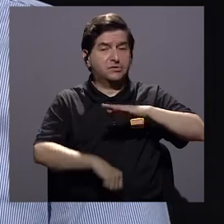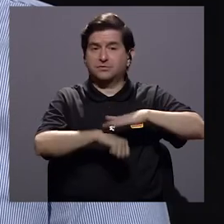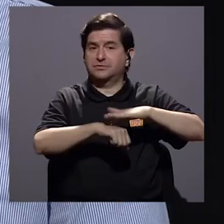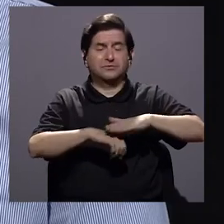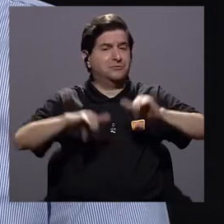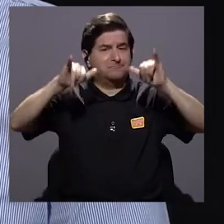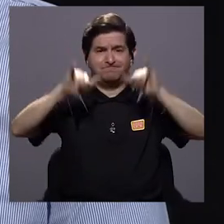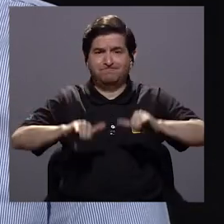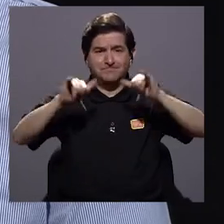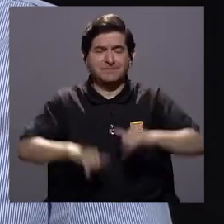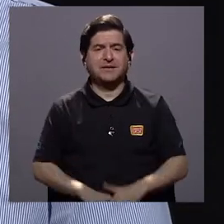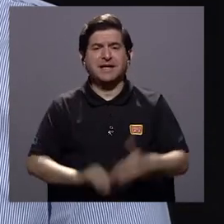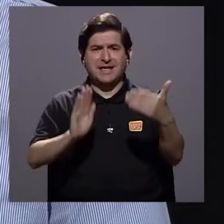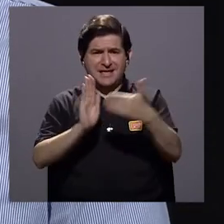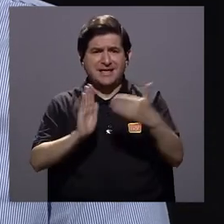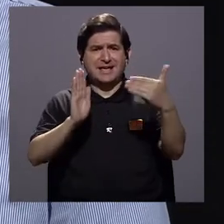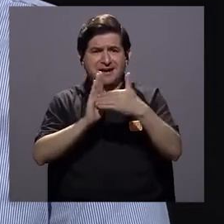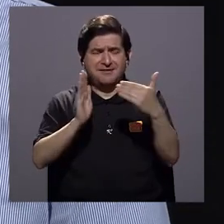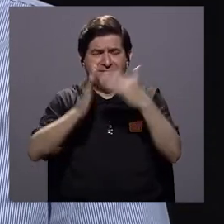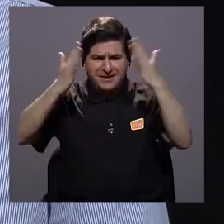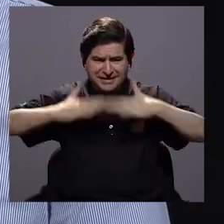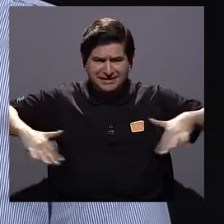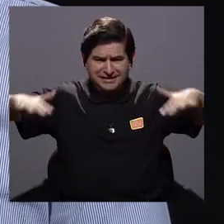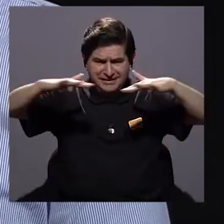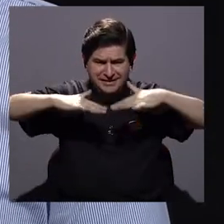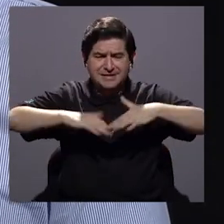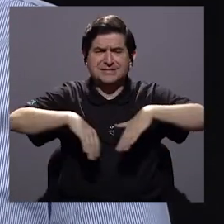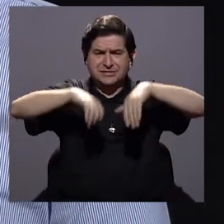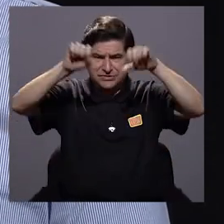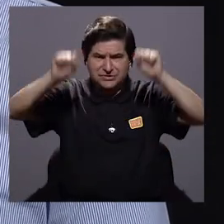insostenibles y nos generan una huella ecológica muy compleja.